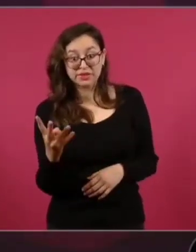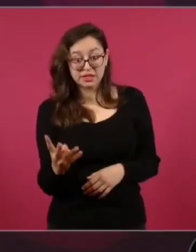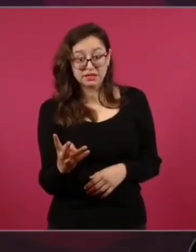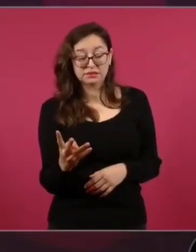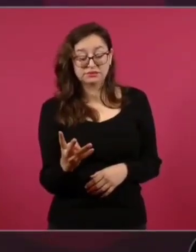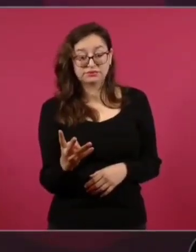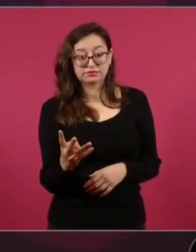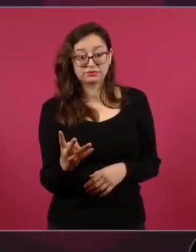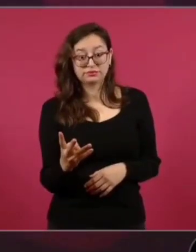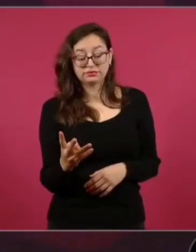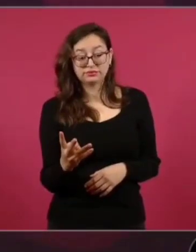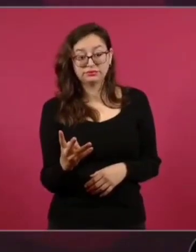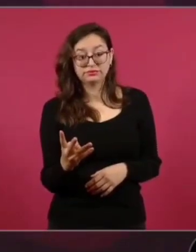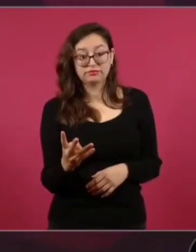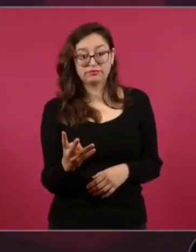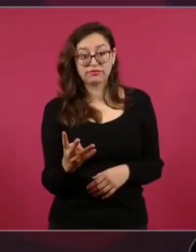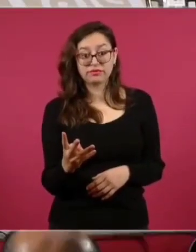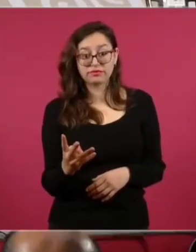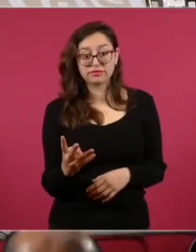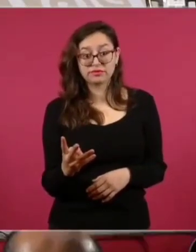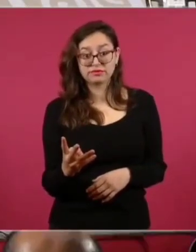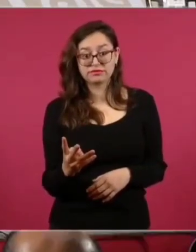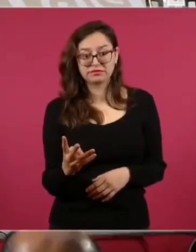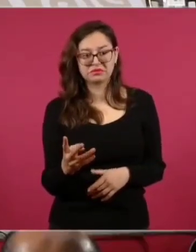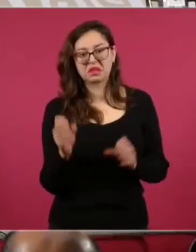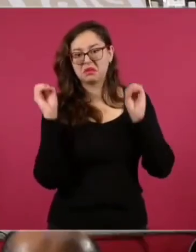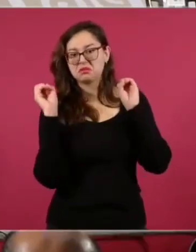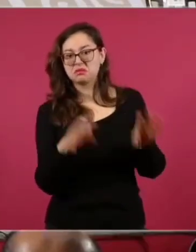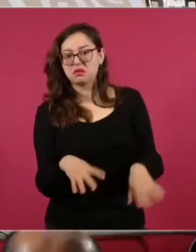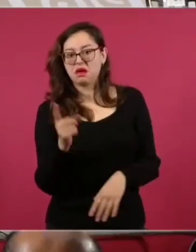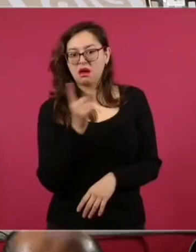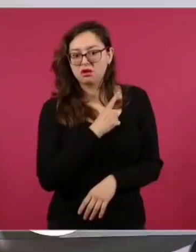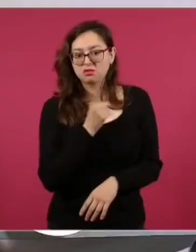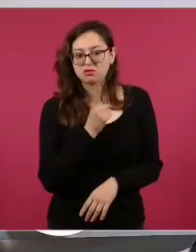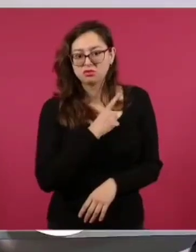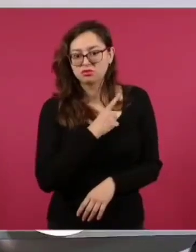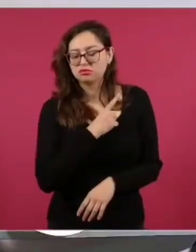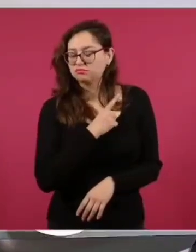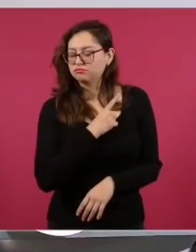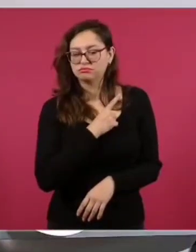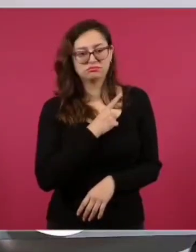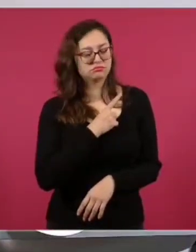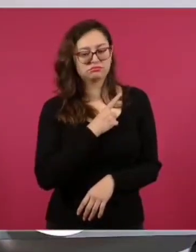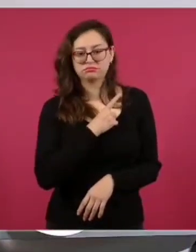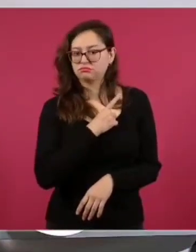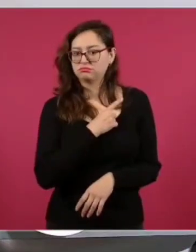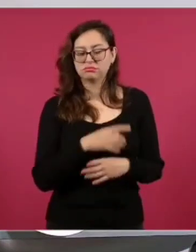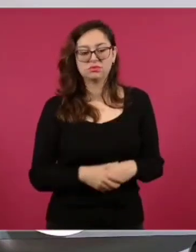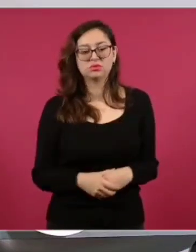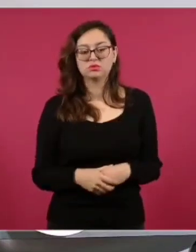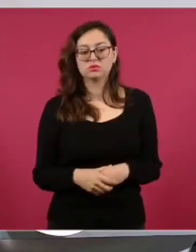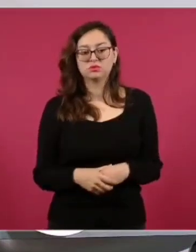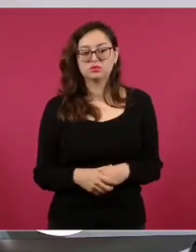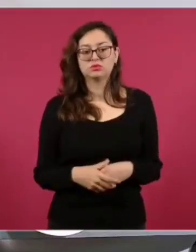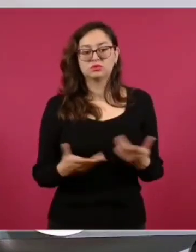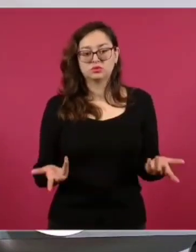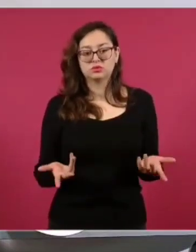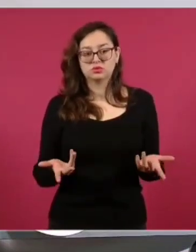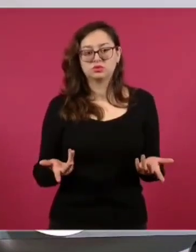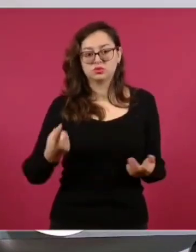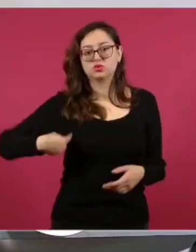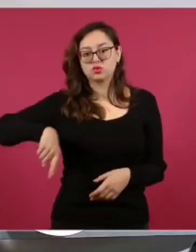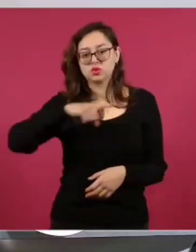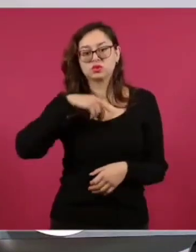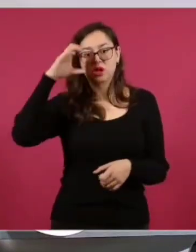no abandonemos esa extraordinaria, bella costumbre